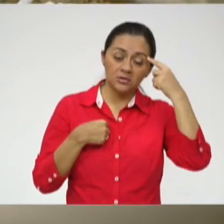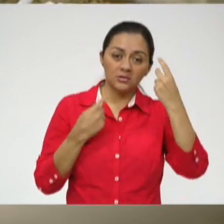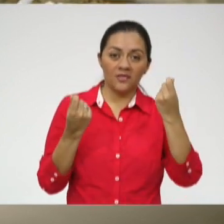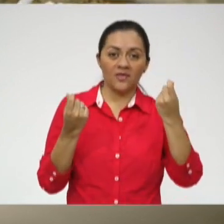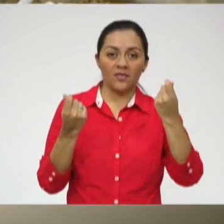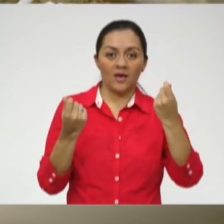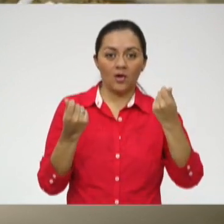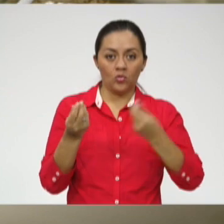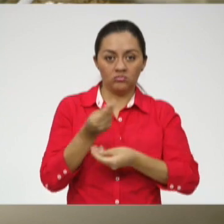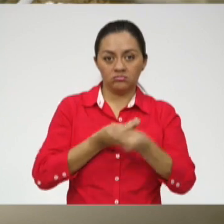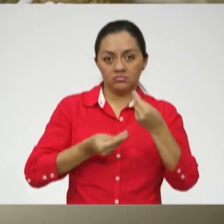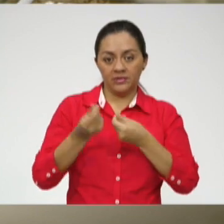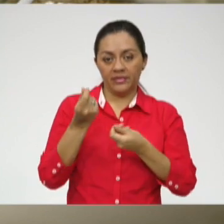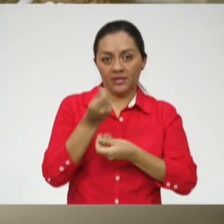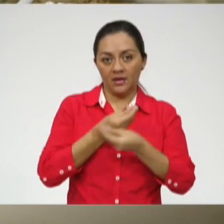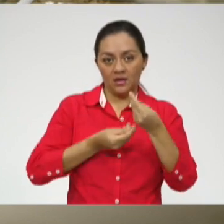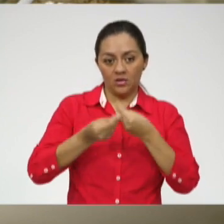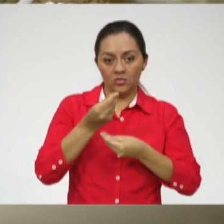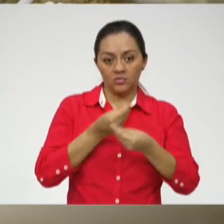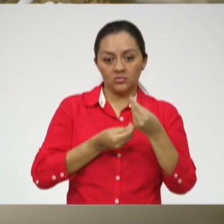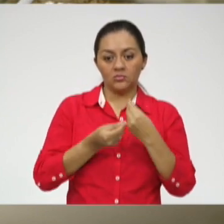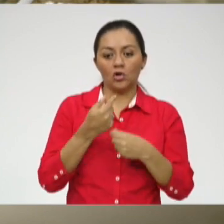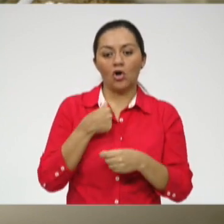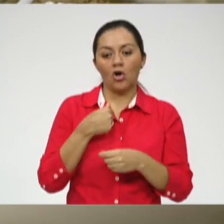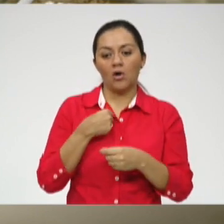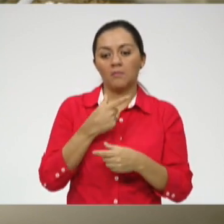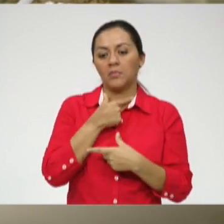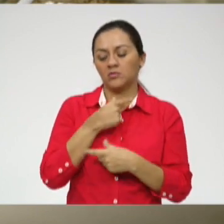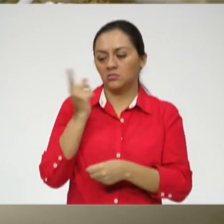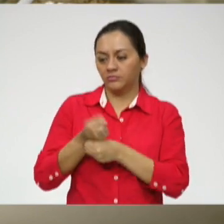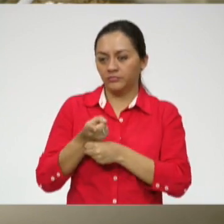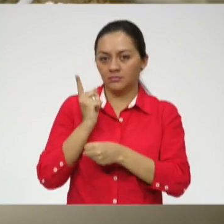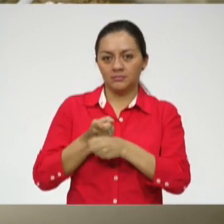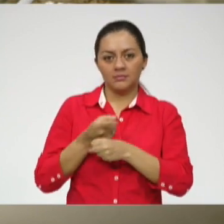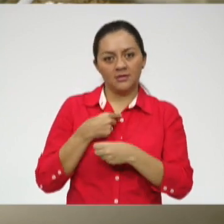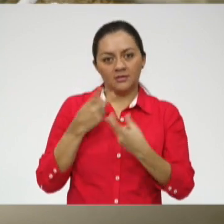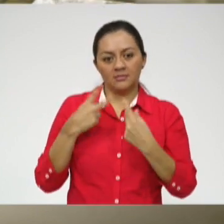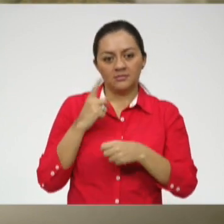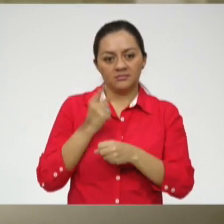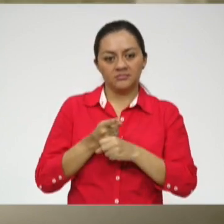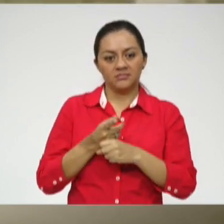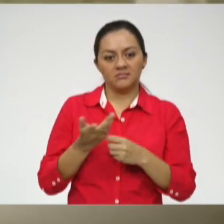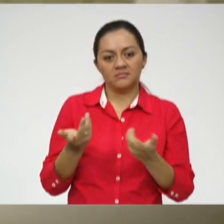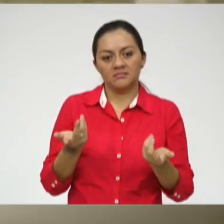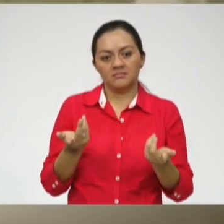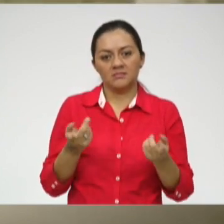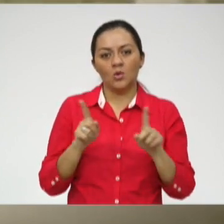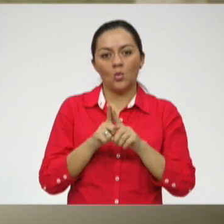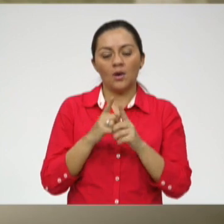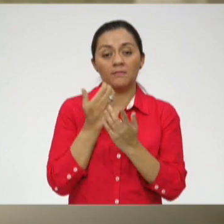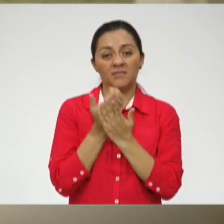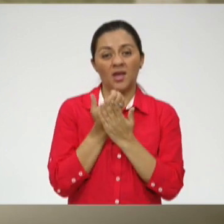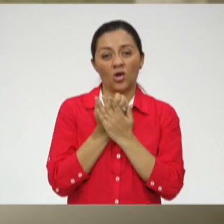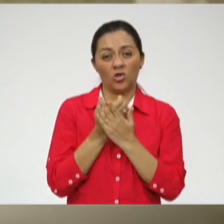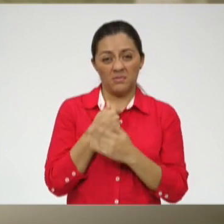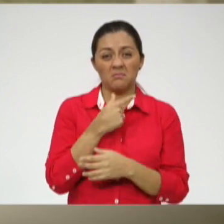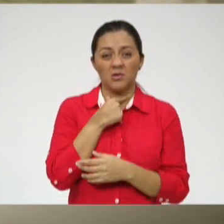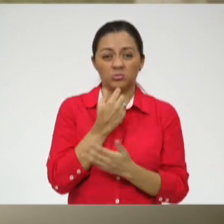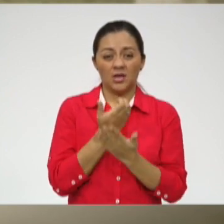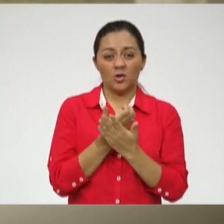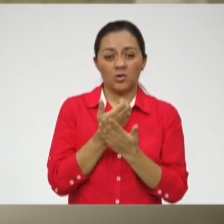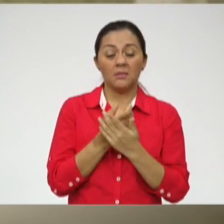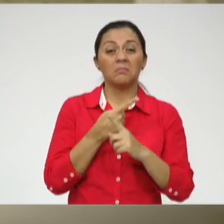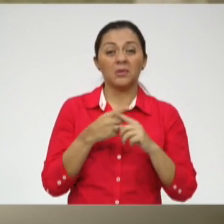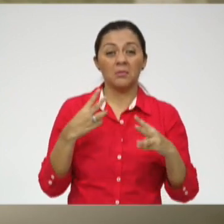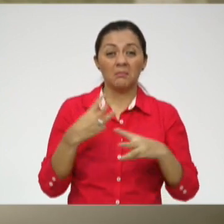dinero, me gusta mandar a la gente. Bueno, entre comillas se podría decir que es economía o algo así, pero no me